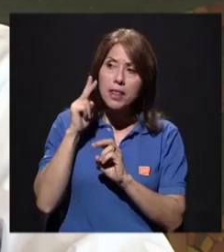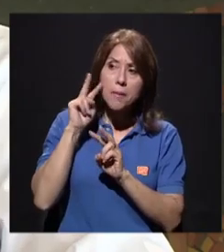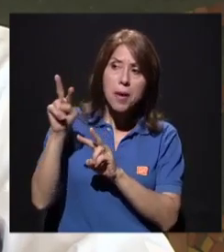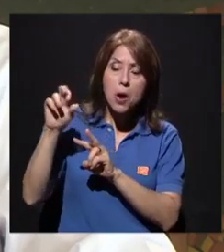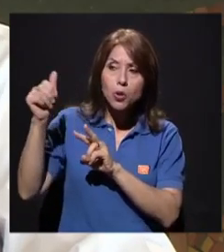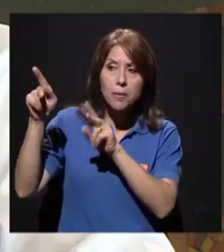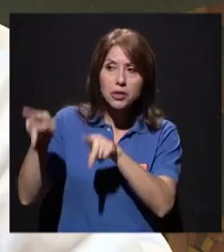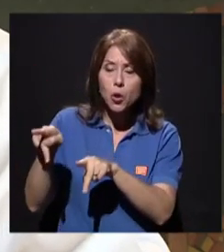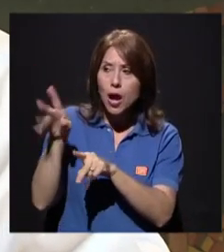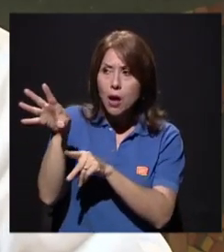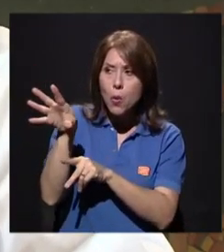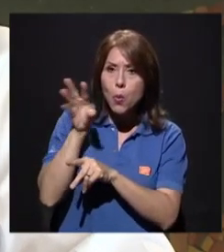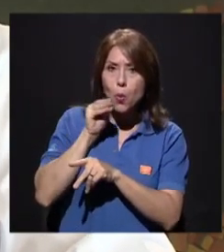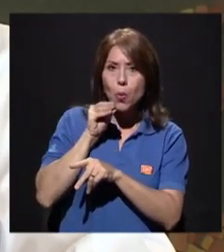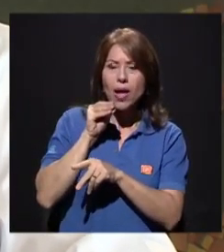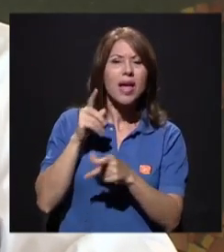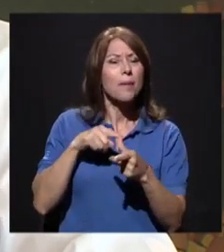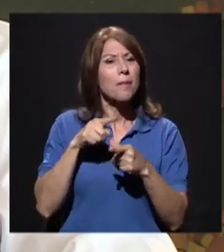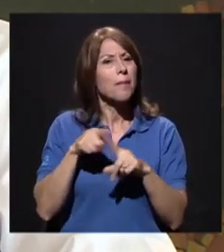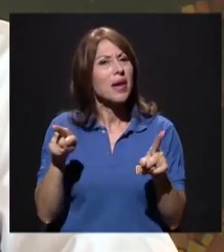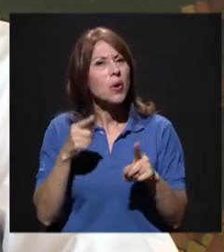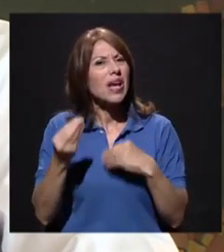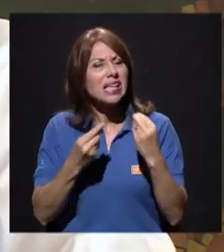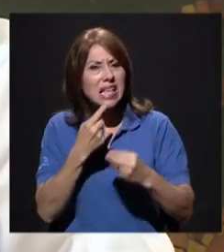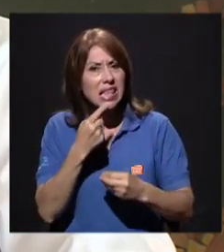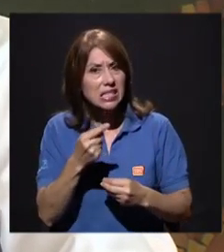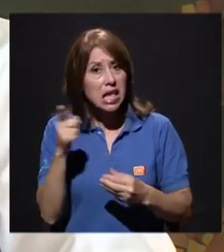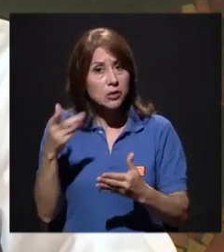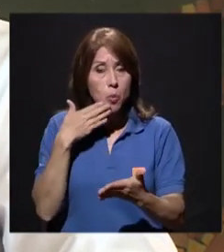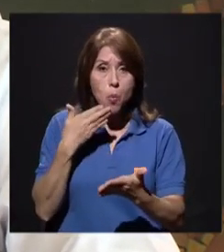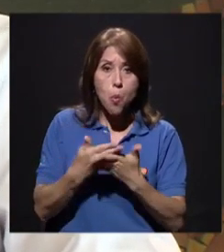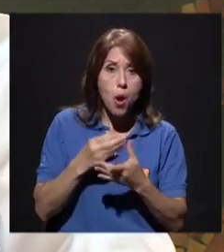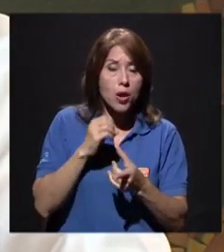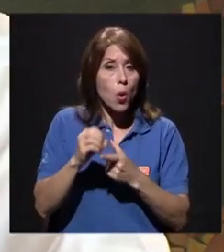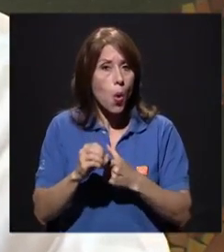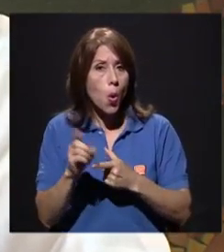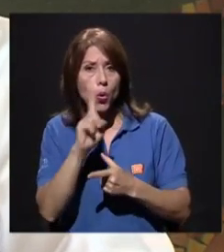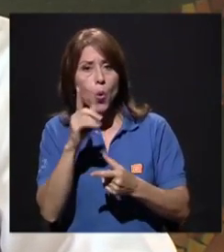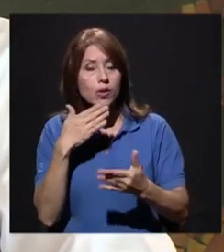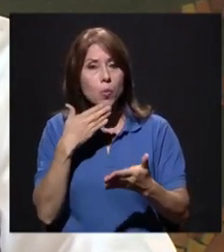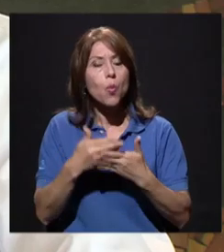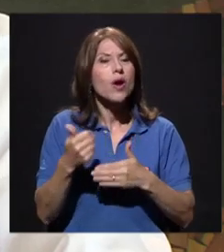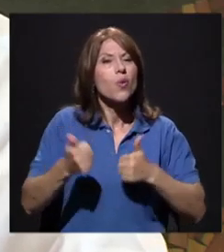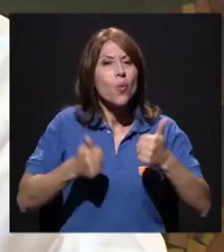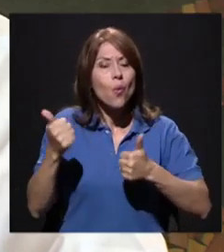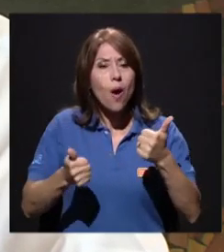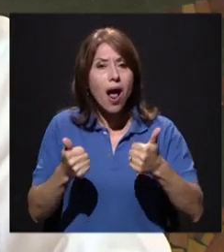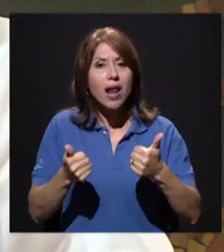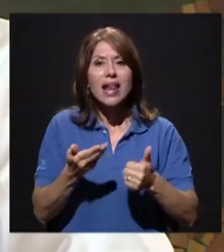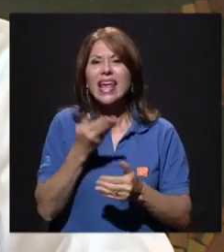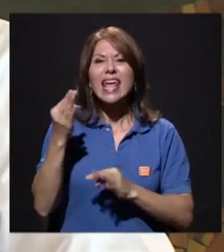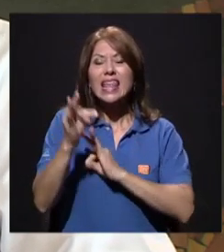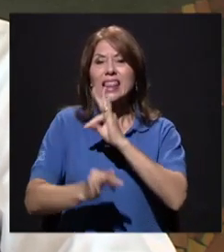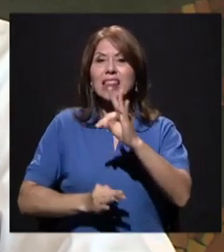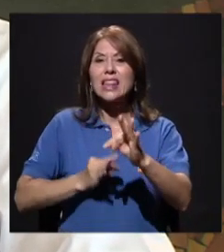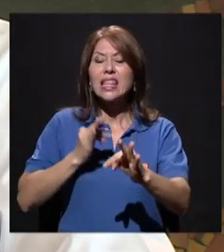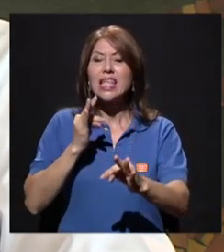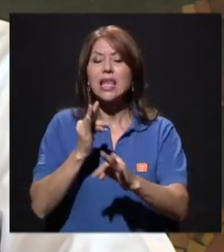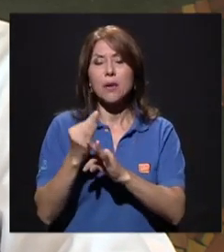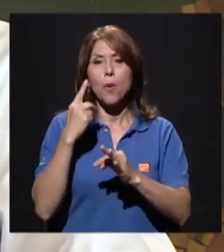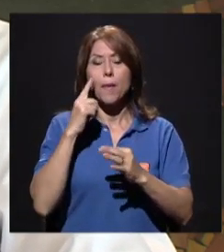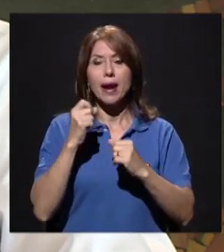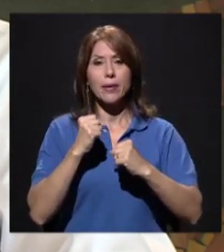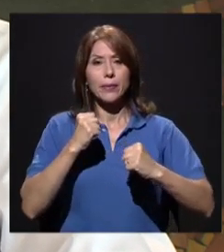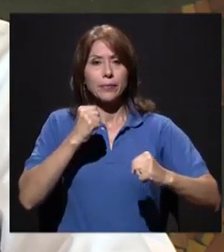dice en este momento? ¿Es conveniente o no es conveniente? Porque sabemos que eso a veces cambia, a veces no, ¿verdad? ¿Y qué tipo de estiramiento es el que más se